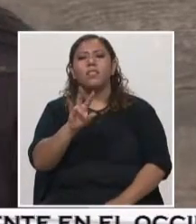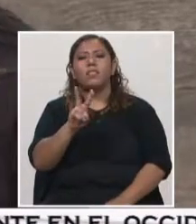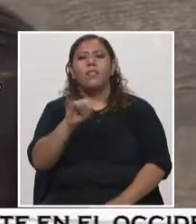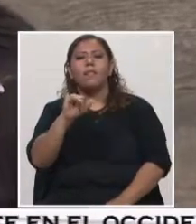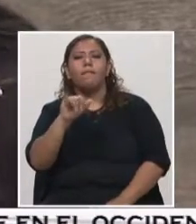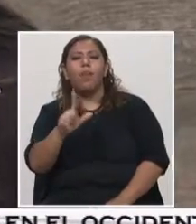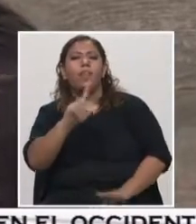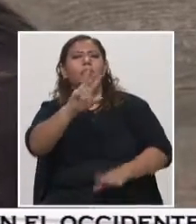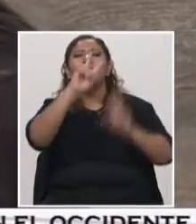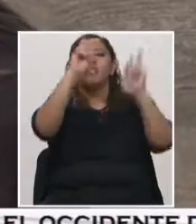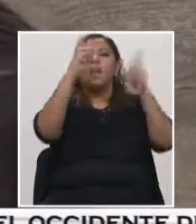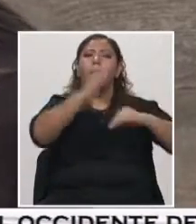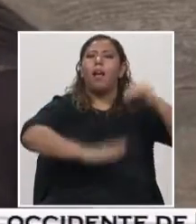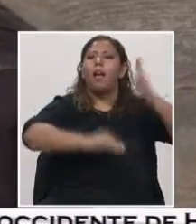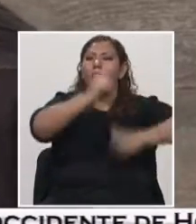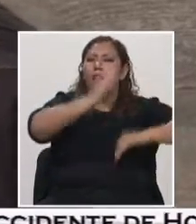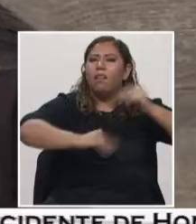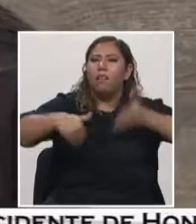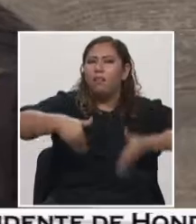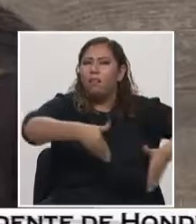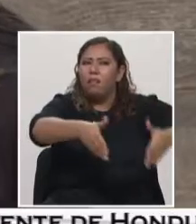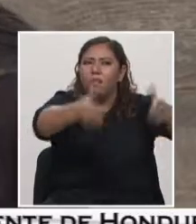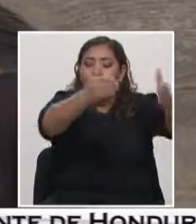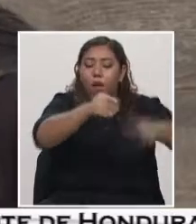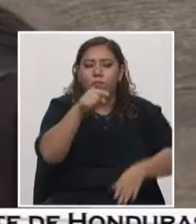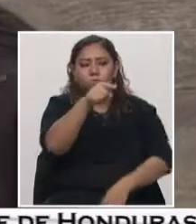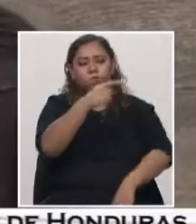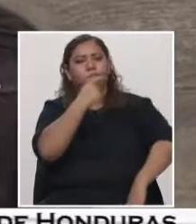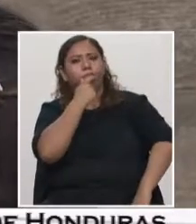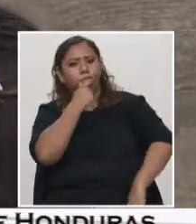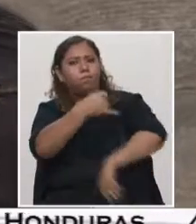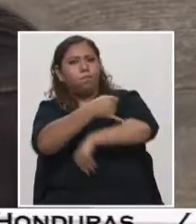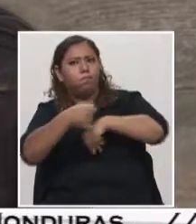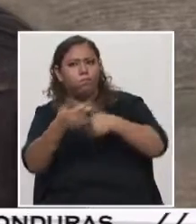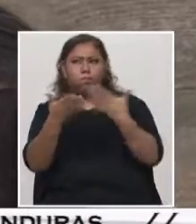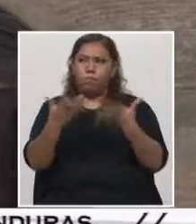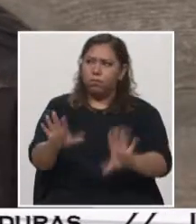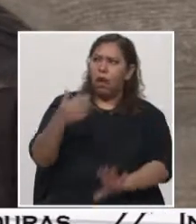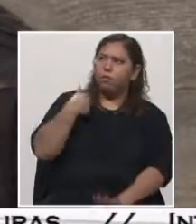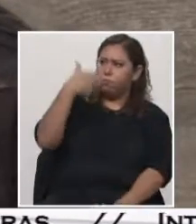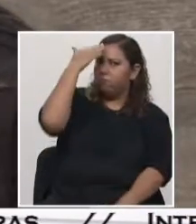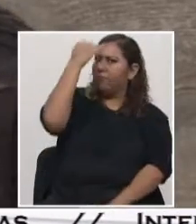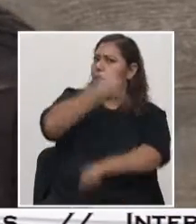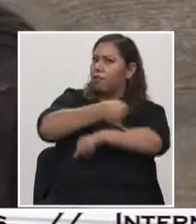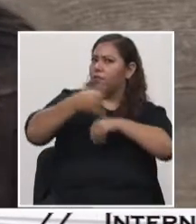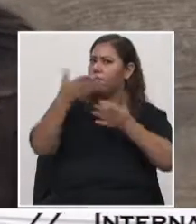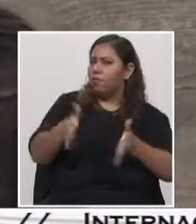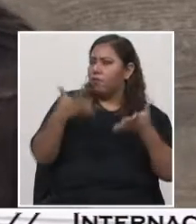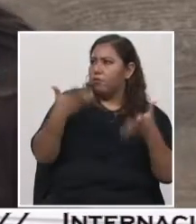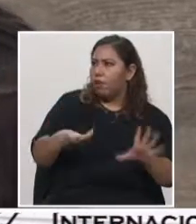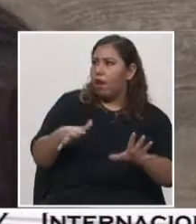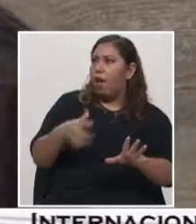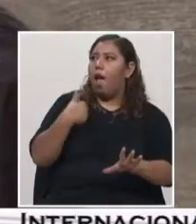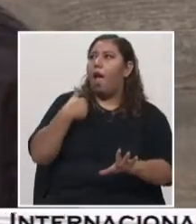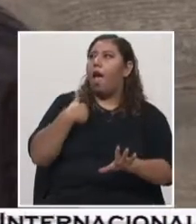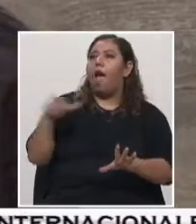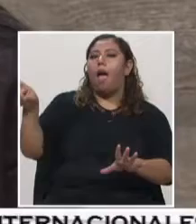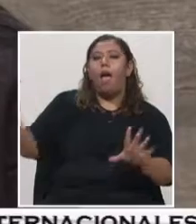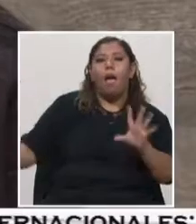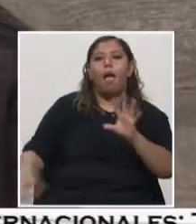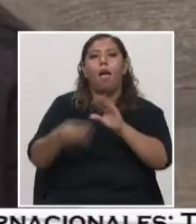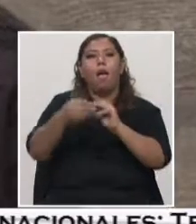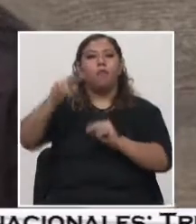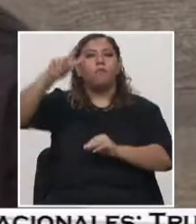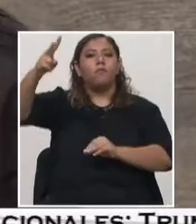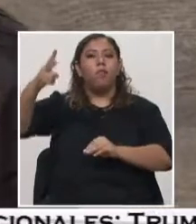construcción, con las carreteras y entonces ellos vienen y complementan con esta carrera también sus estudios de lo que es ingeniería